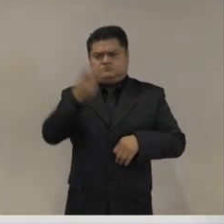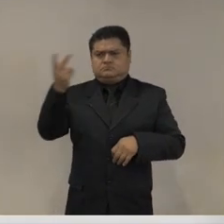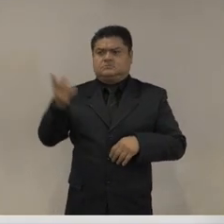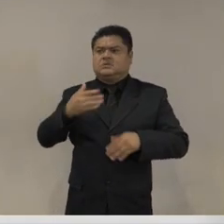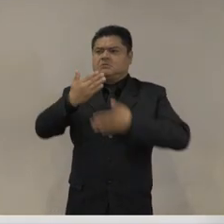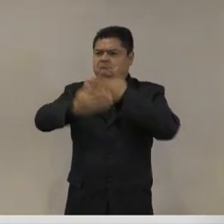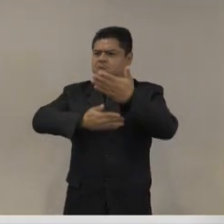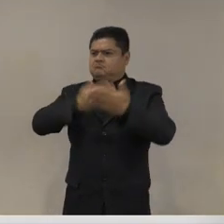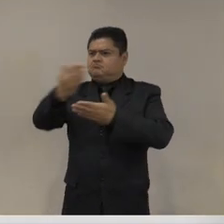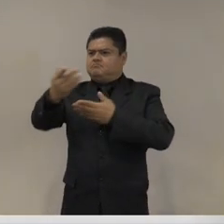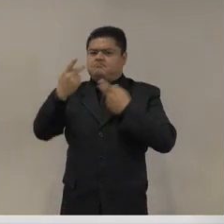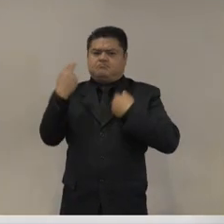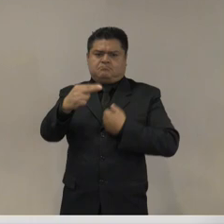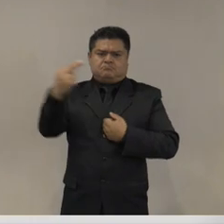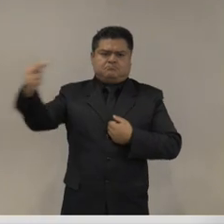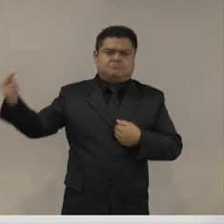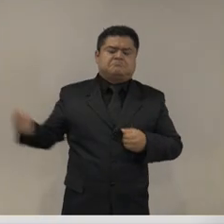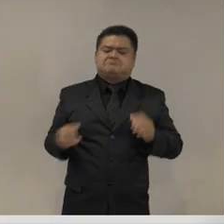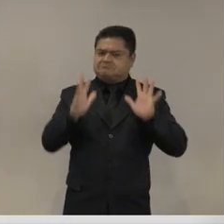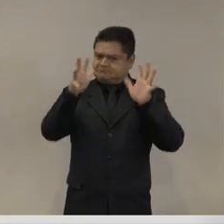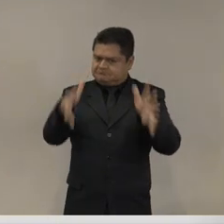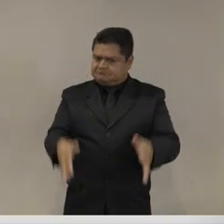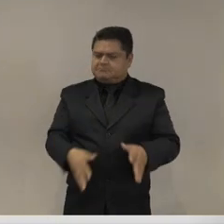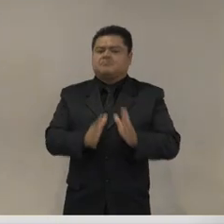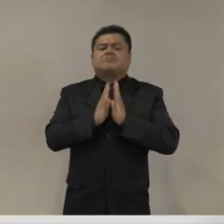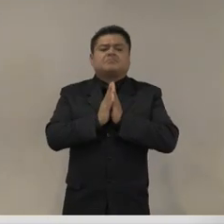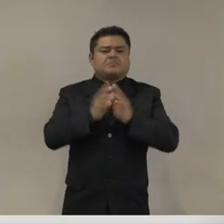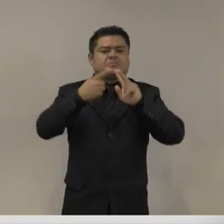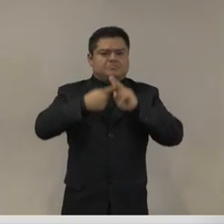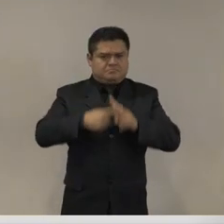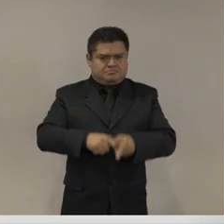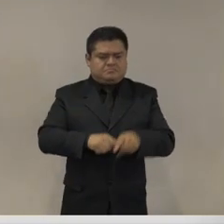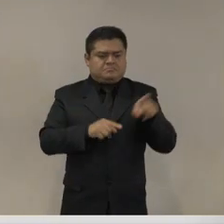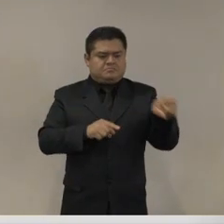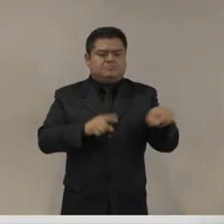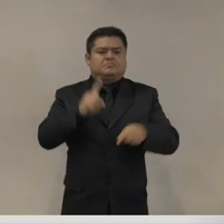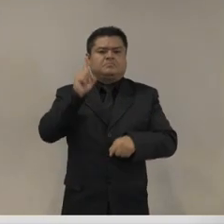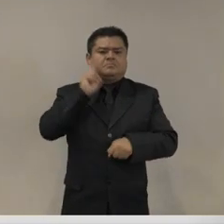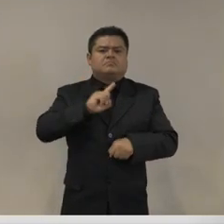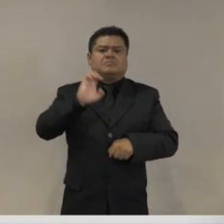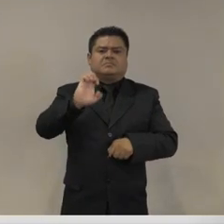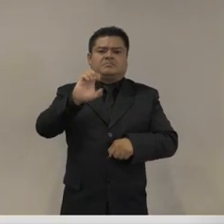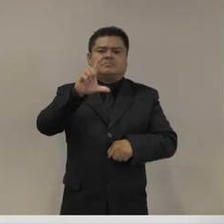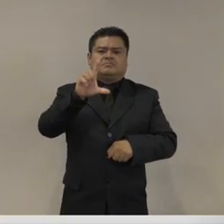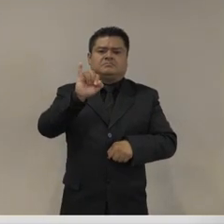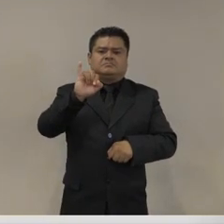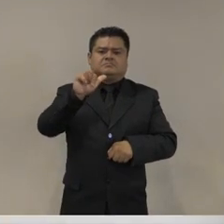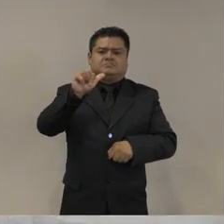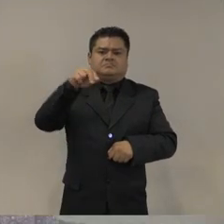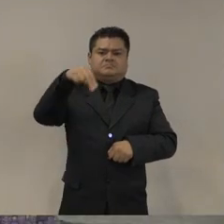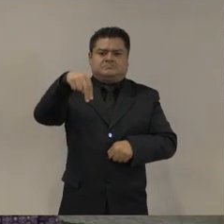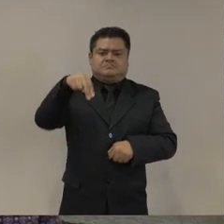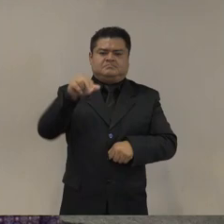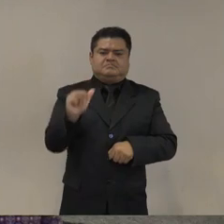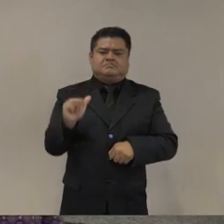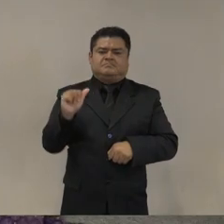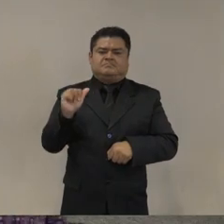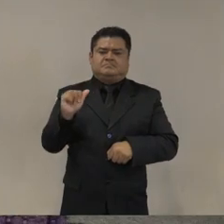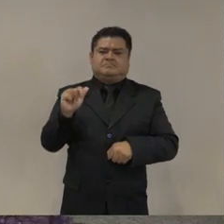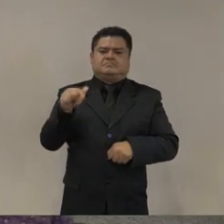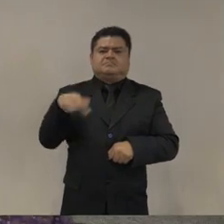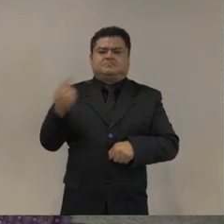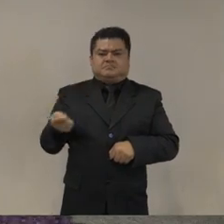presentaron, así que sin más voy a ceder la palabra a Eliana García. Ya, ya le dijeron, es activista de derechos humanos y